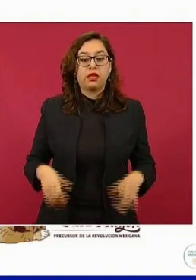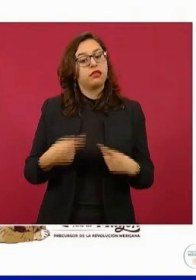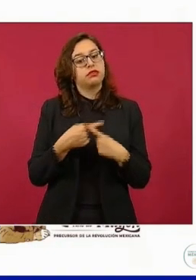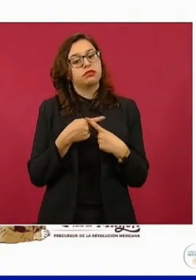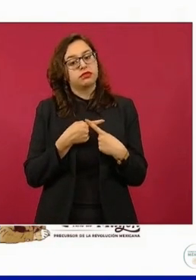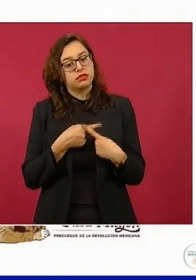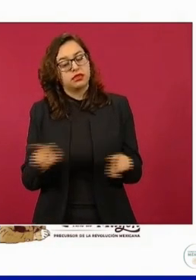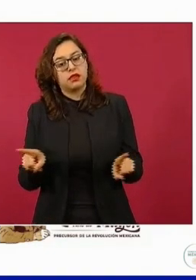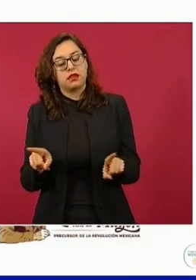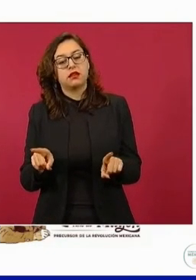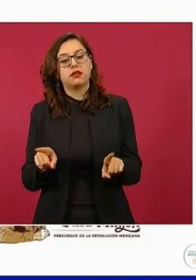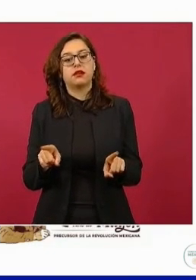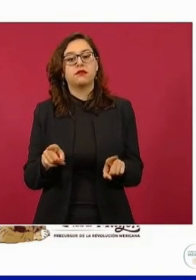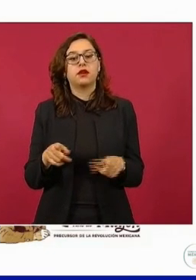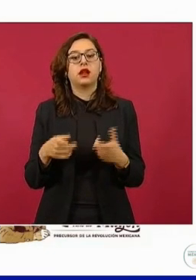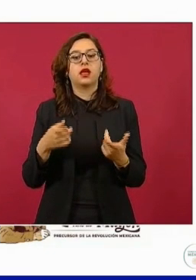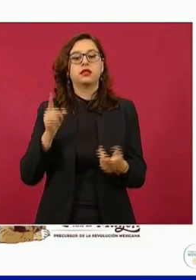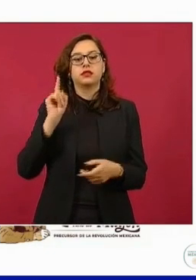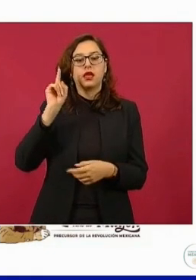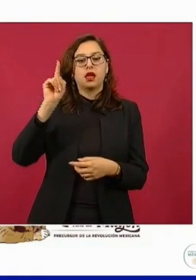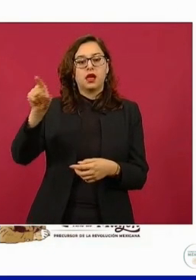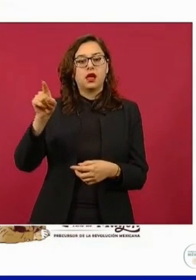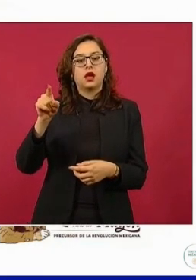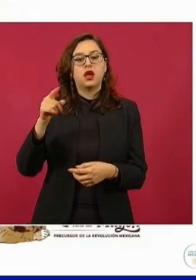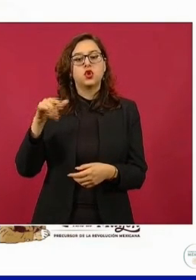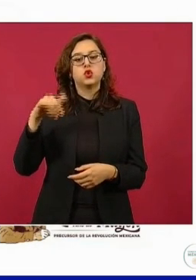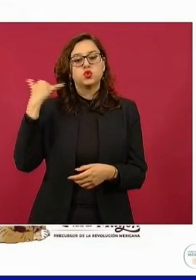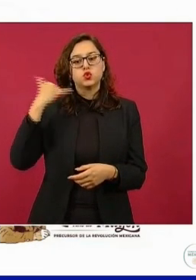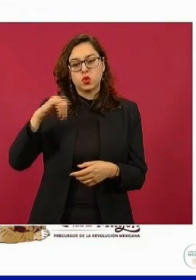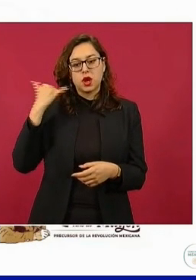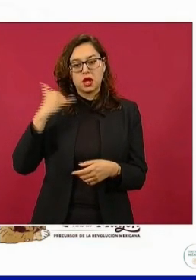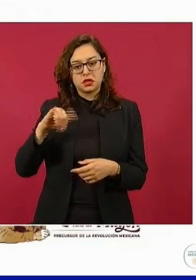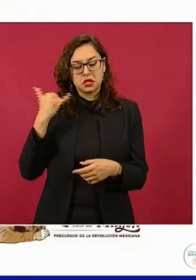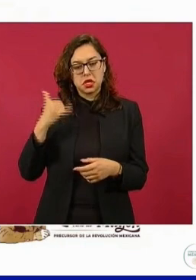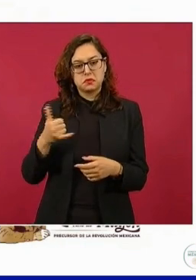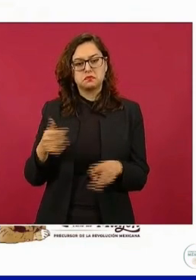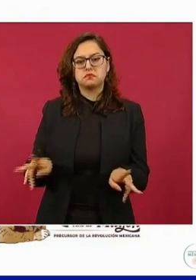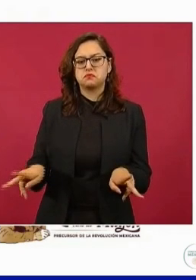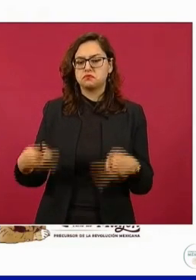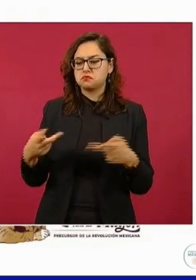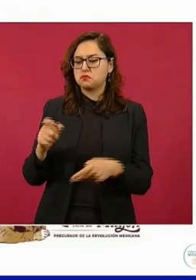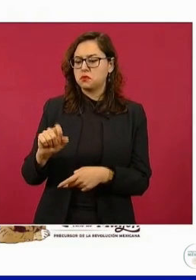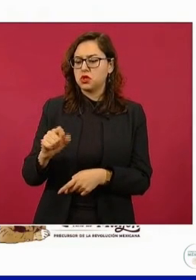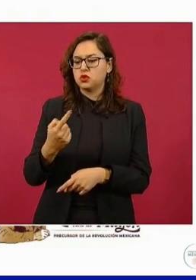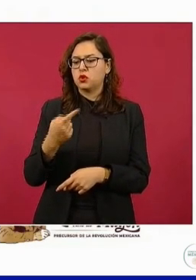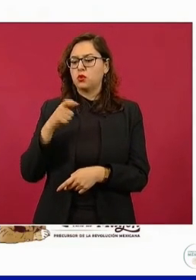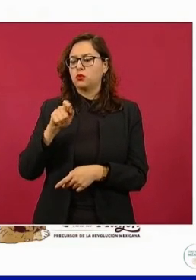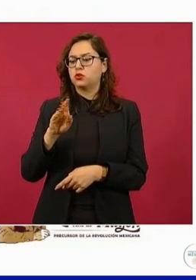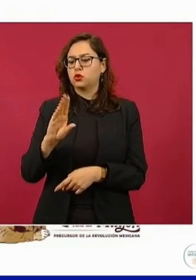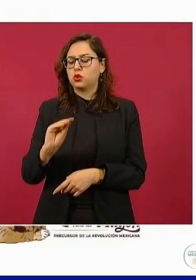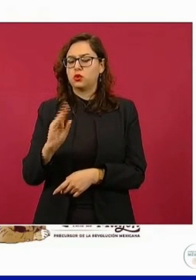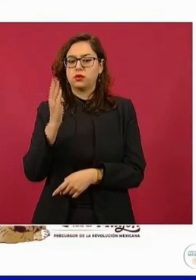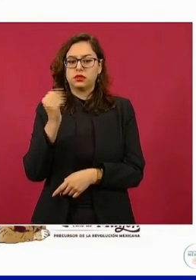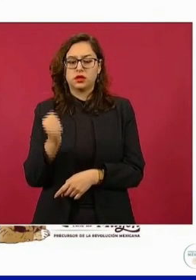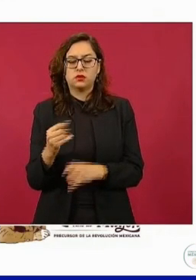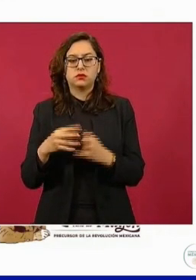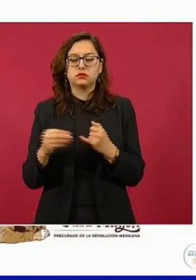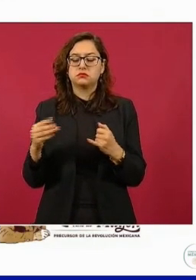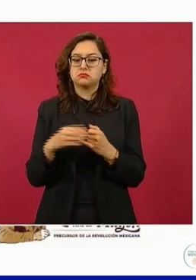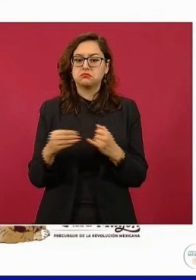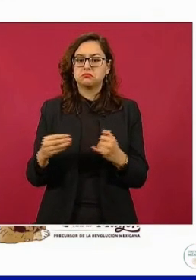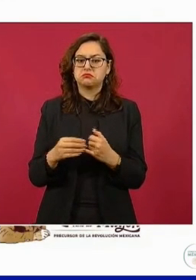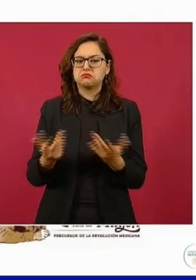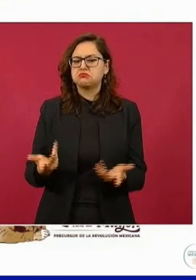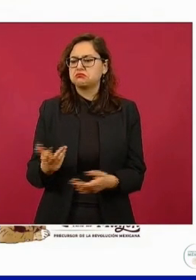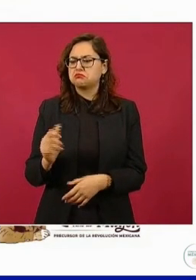de margen de franquicia Pemex en Canacín, Yucatán, con un precio al público de 21 pesos con 99